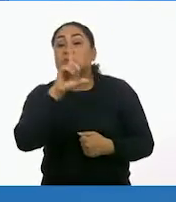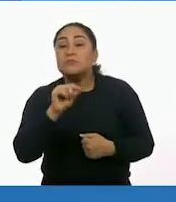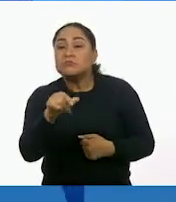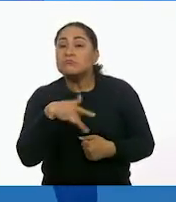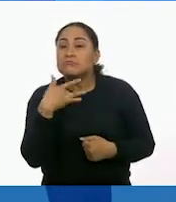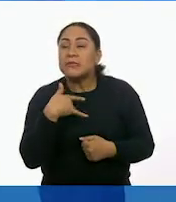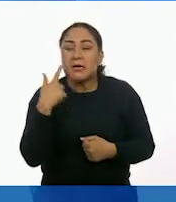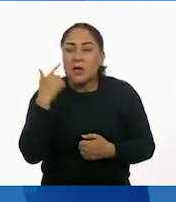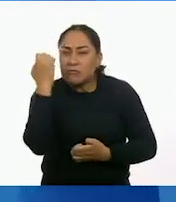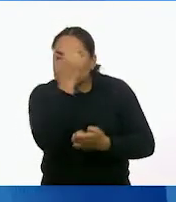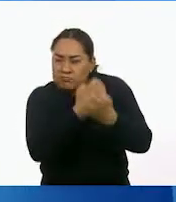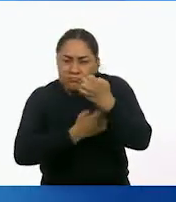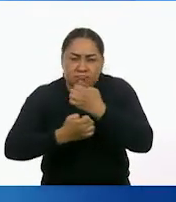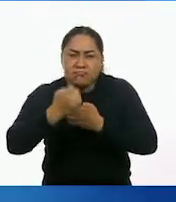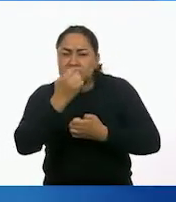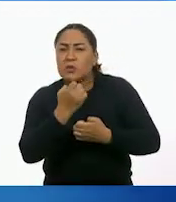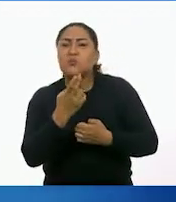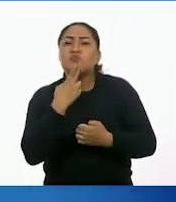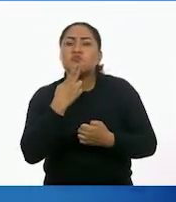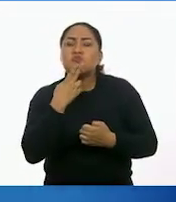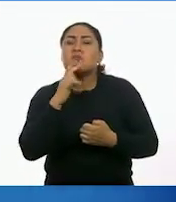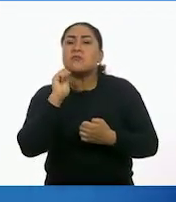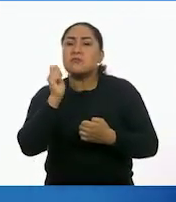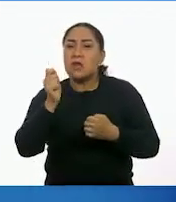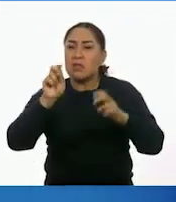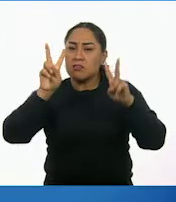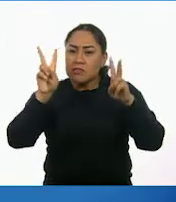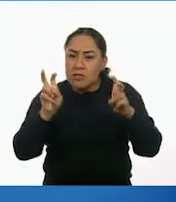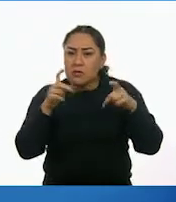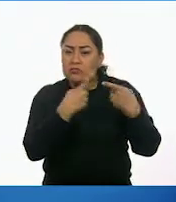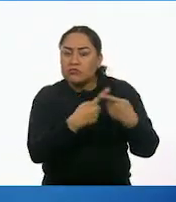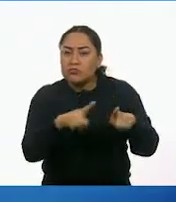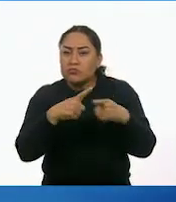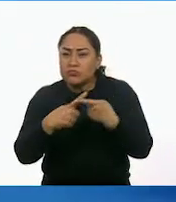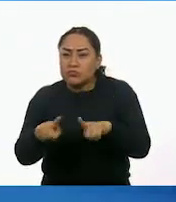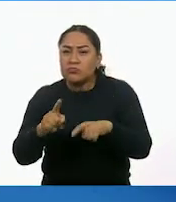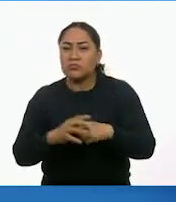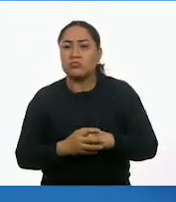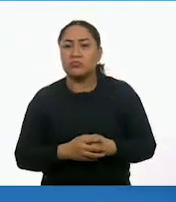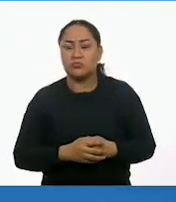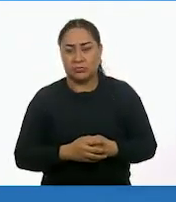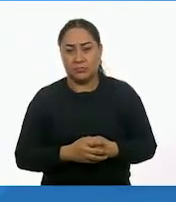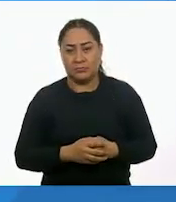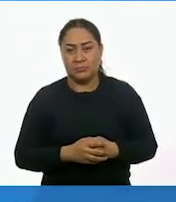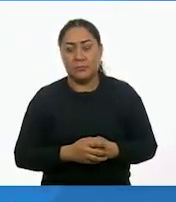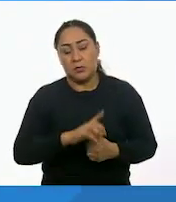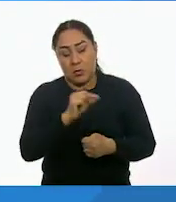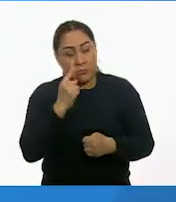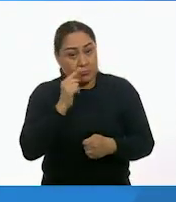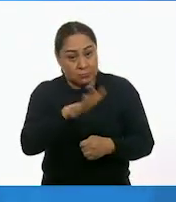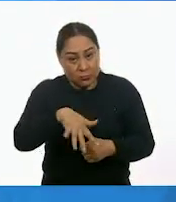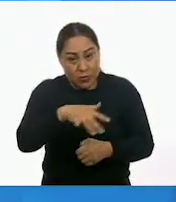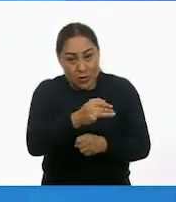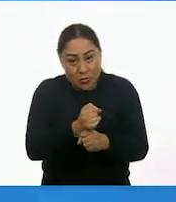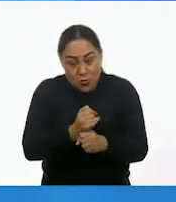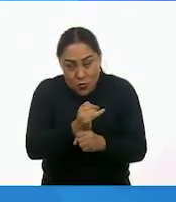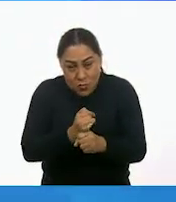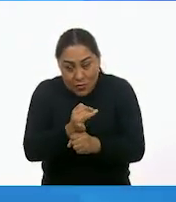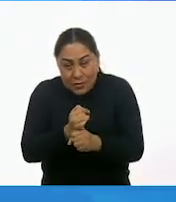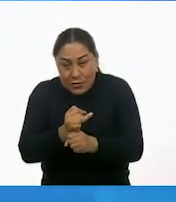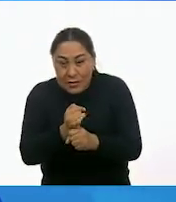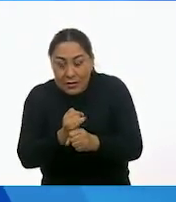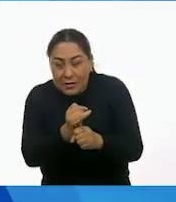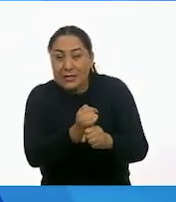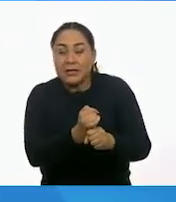índices. Analicen como guía los títulos y subtítulos para elegir la información que se relacione con su investigación. Reúnan